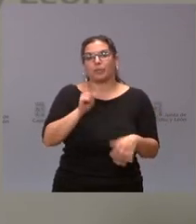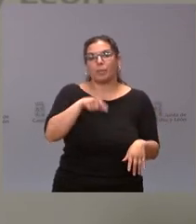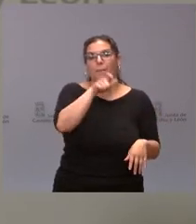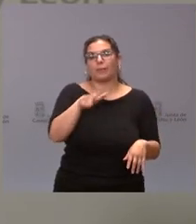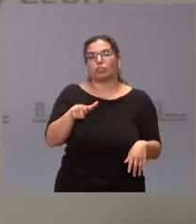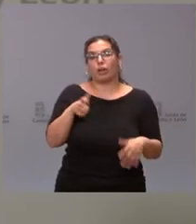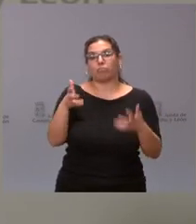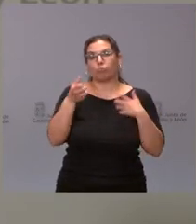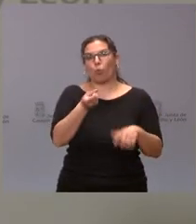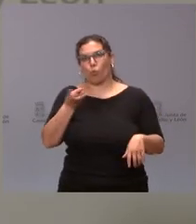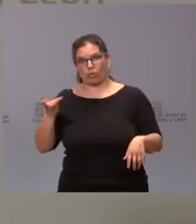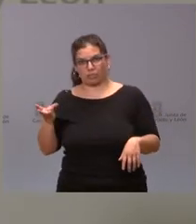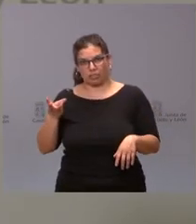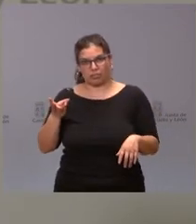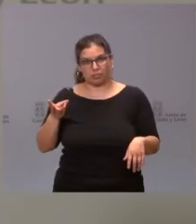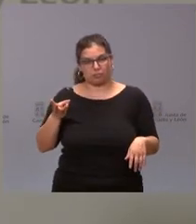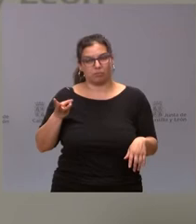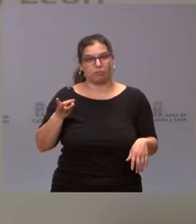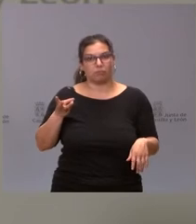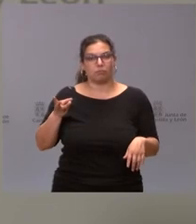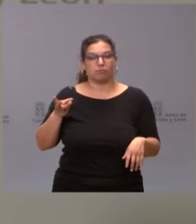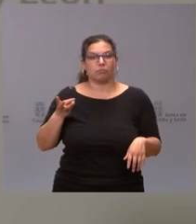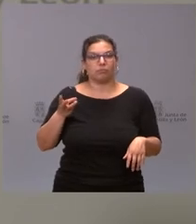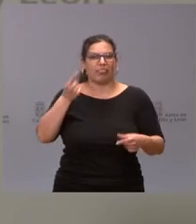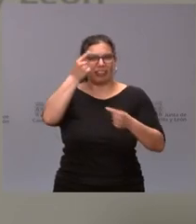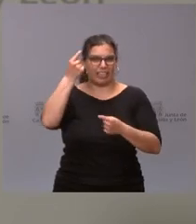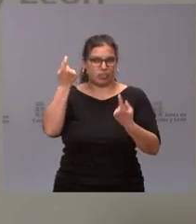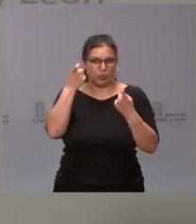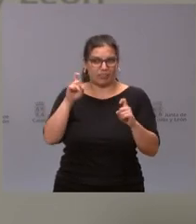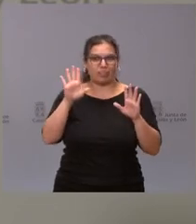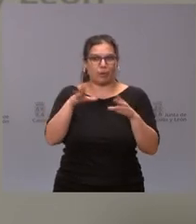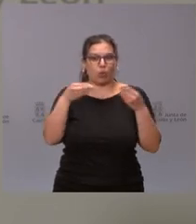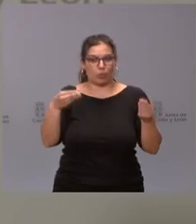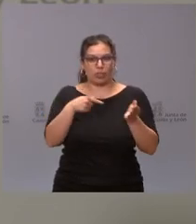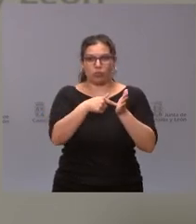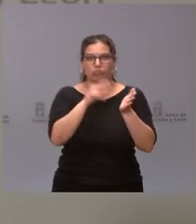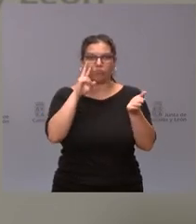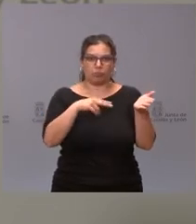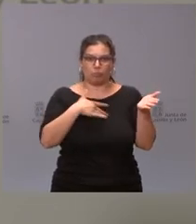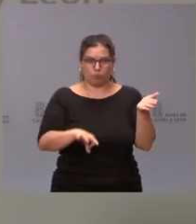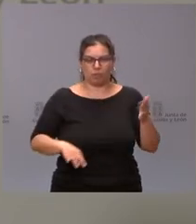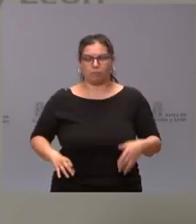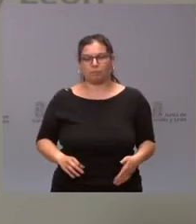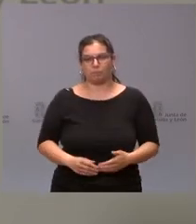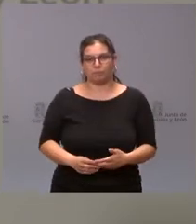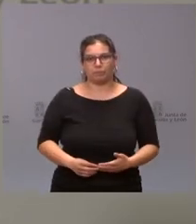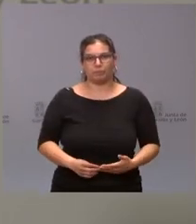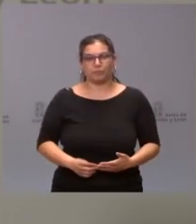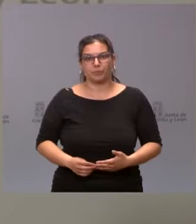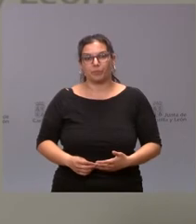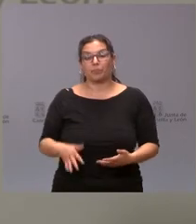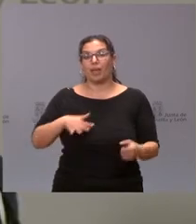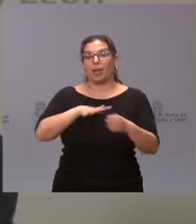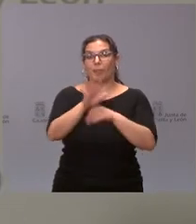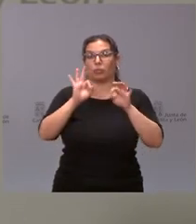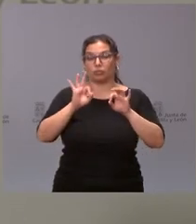beneficiadas. No les entro en el detalle, pero tienen ustedes la documentación correspondiente. En el ámbito de